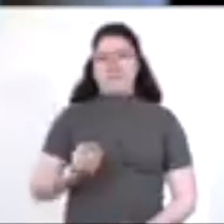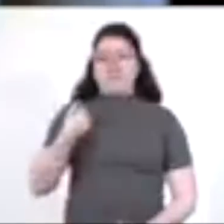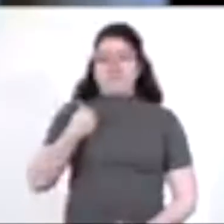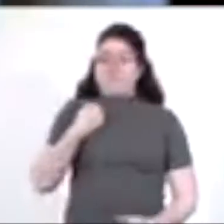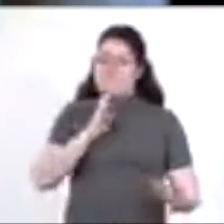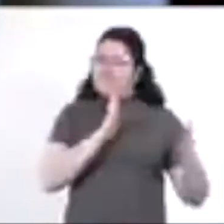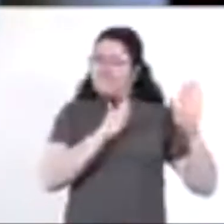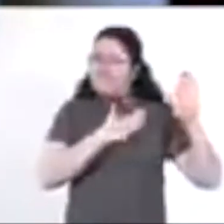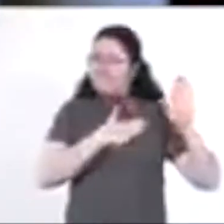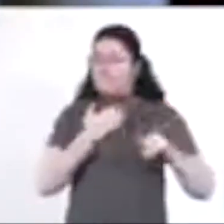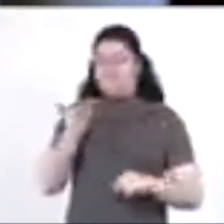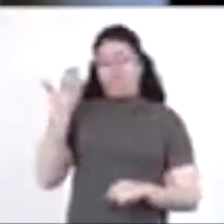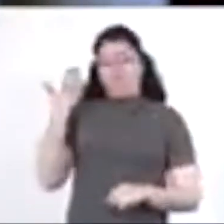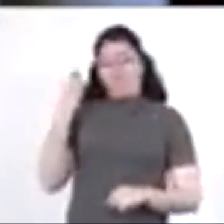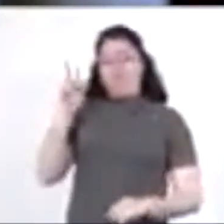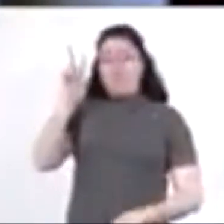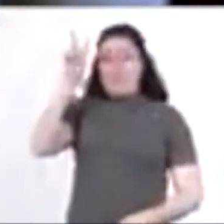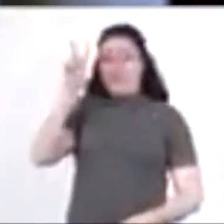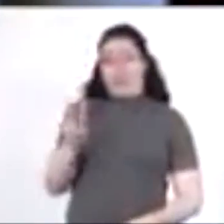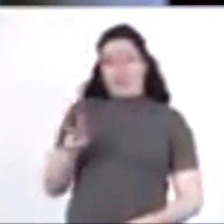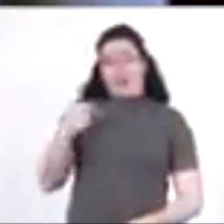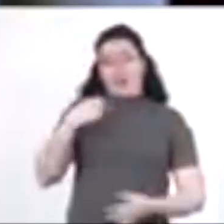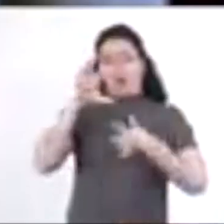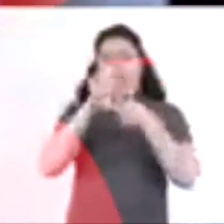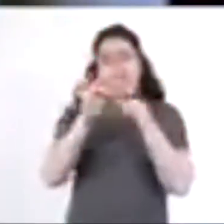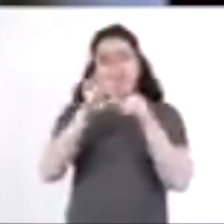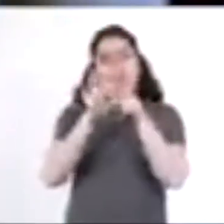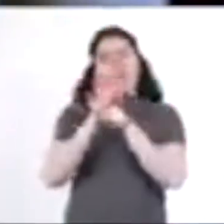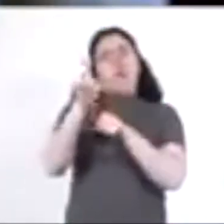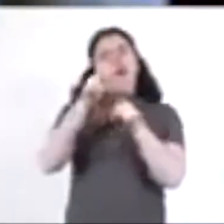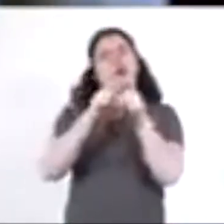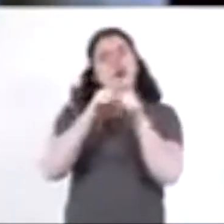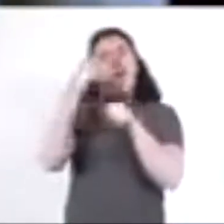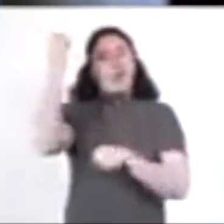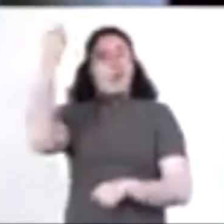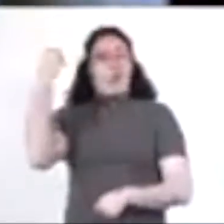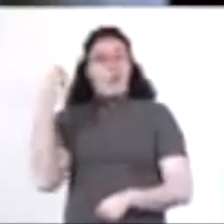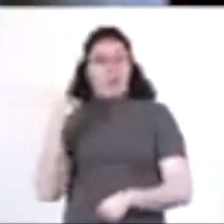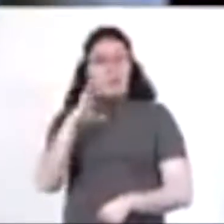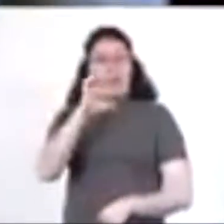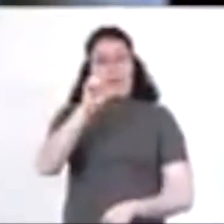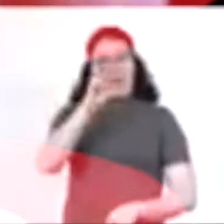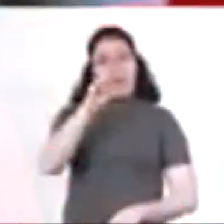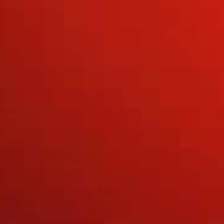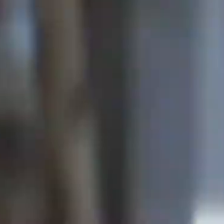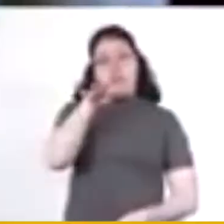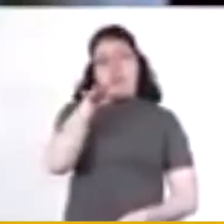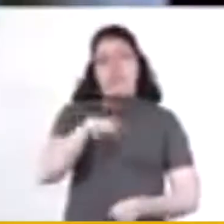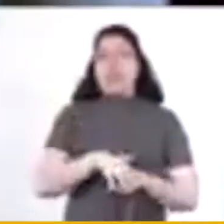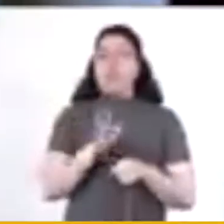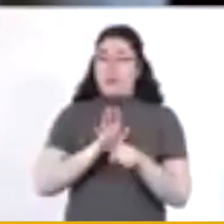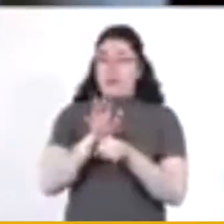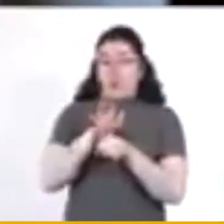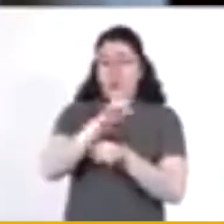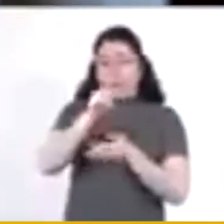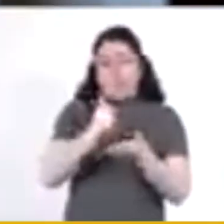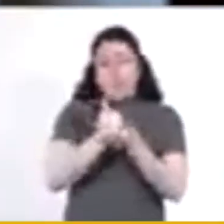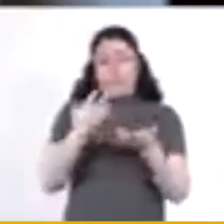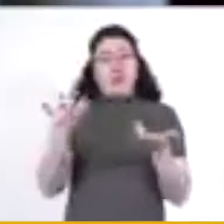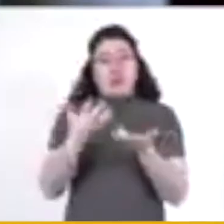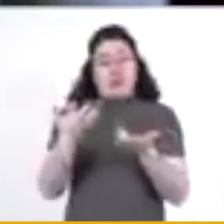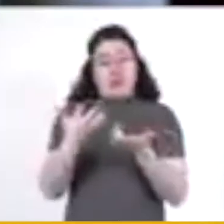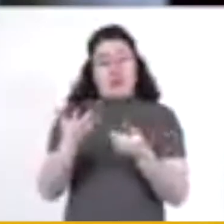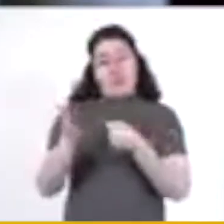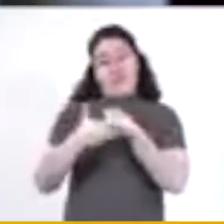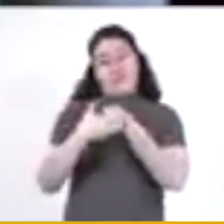Como me comprometí, cada viernes voy a dar a conocer el color del semáforo de COVID-19 en el que se encontrará la